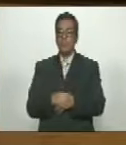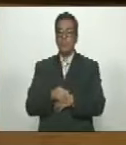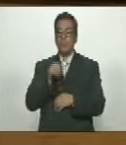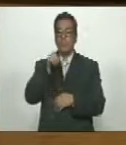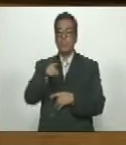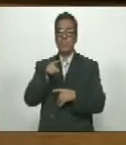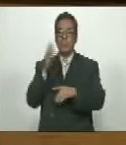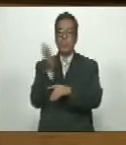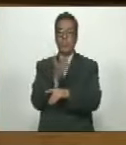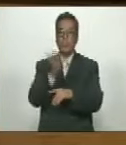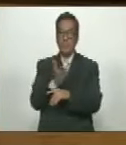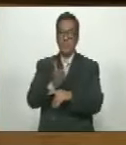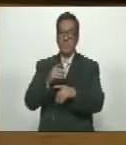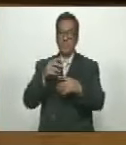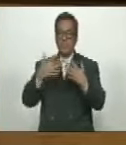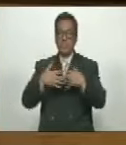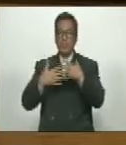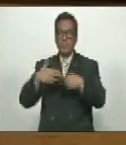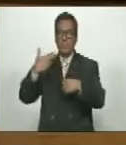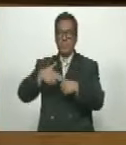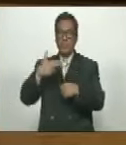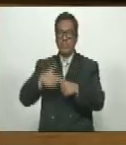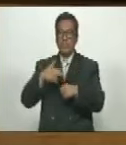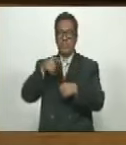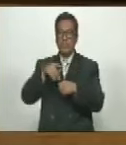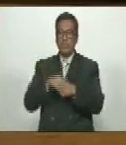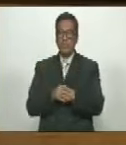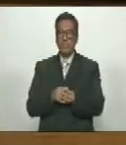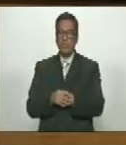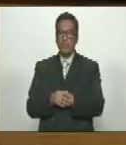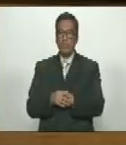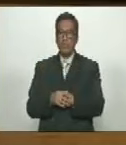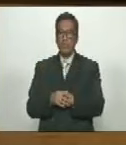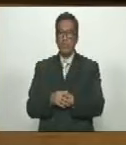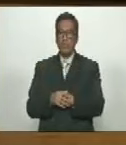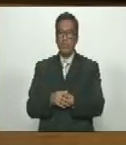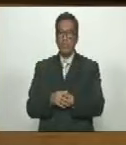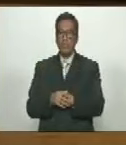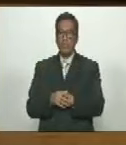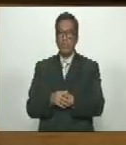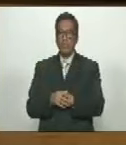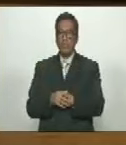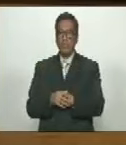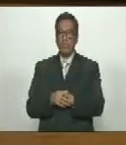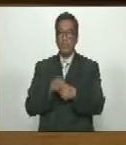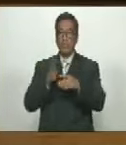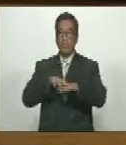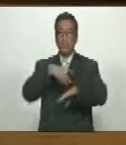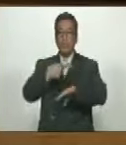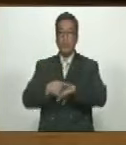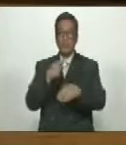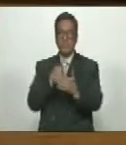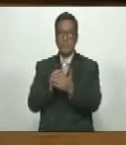esas sanciones contra la industria petrolera van a derribar el salario de los venezolanos y las